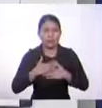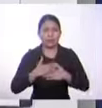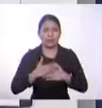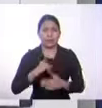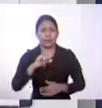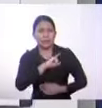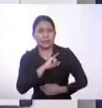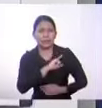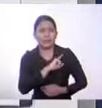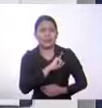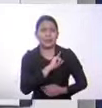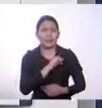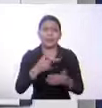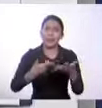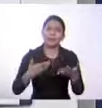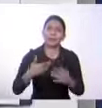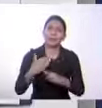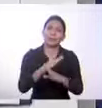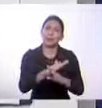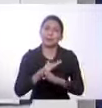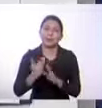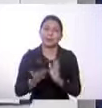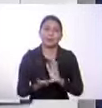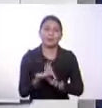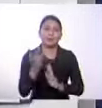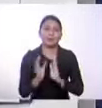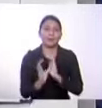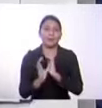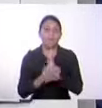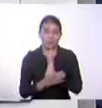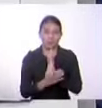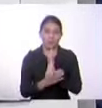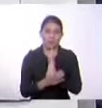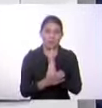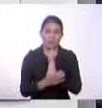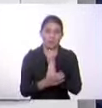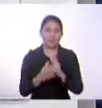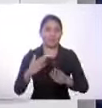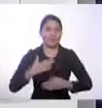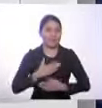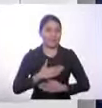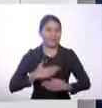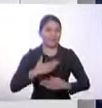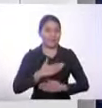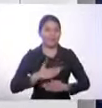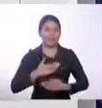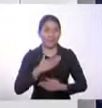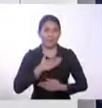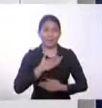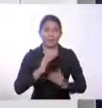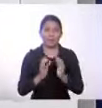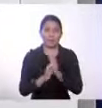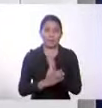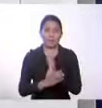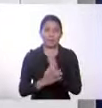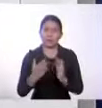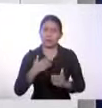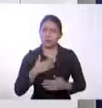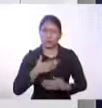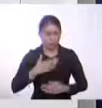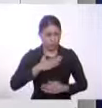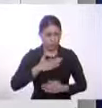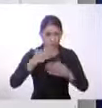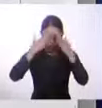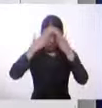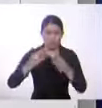identidad, el derecho a la protección, al desarrollo de cultura y de disfrutar de ella. También el derecho de profesar y practicar su